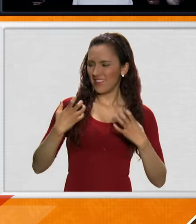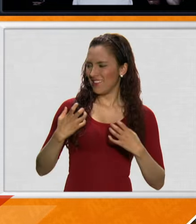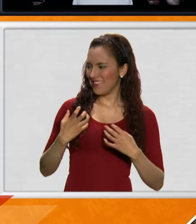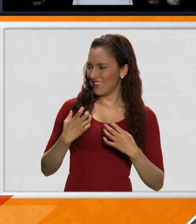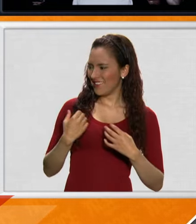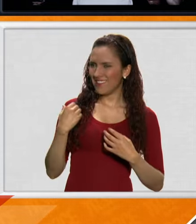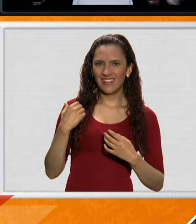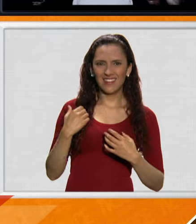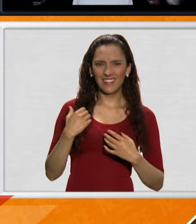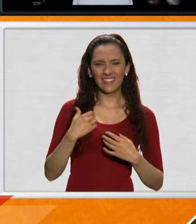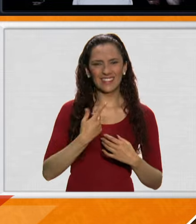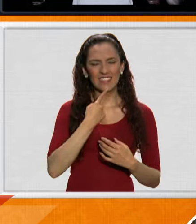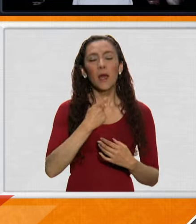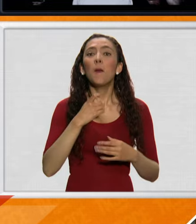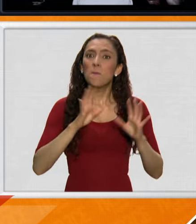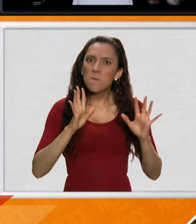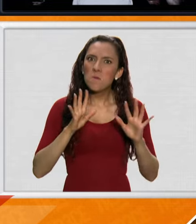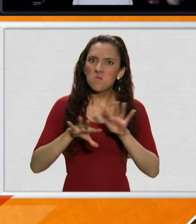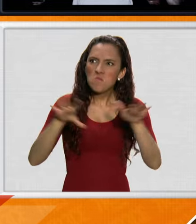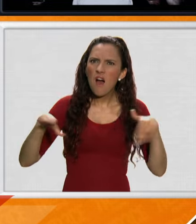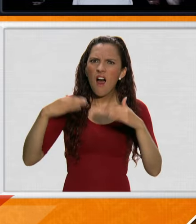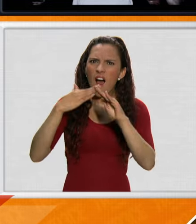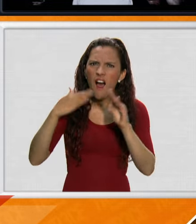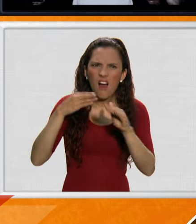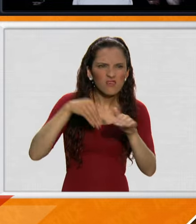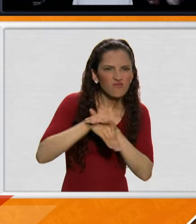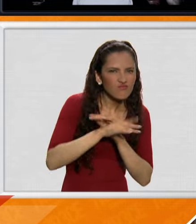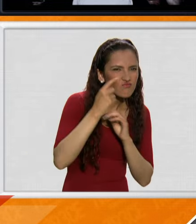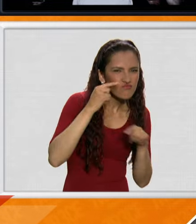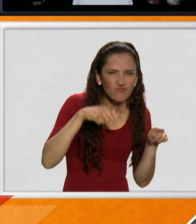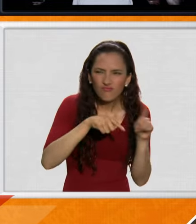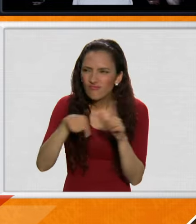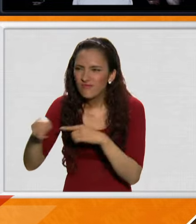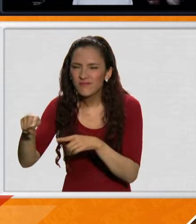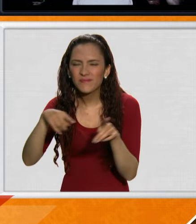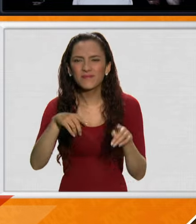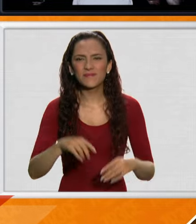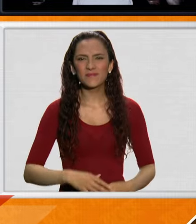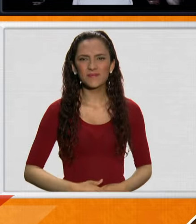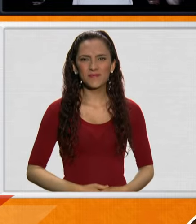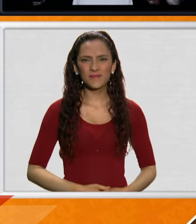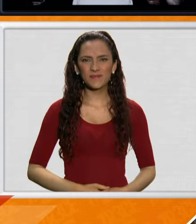justo en este espacio y en toda la casa porque ustedes tendrán que recorrerla casi a tiendas.